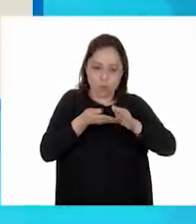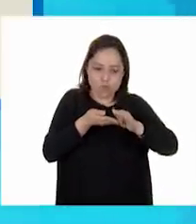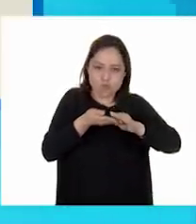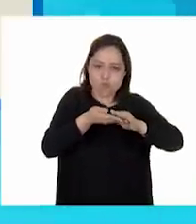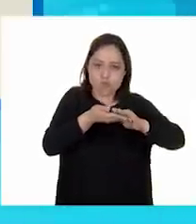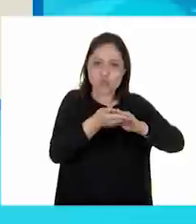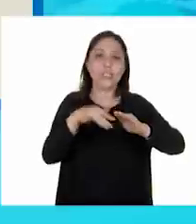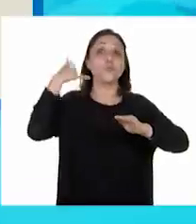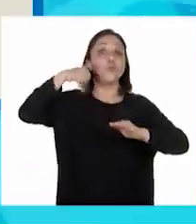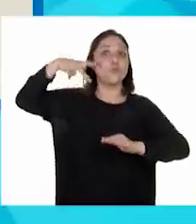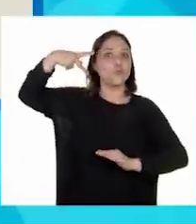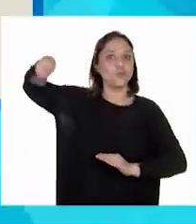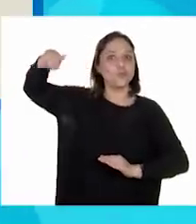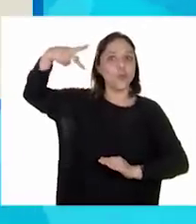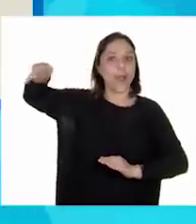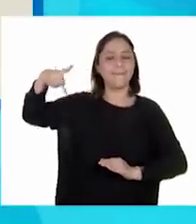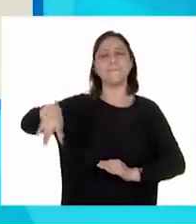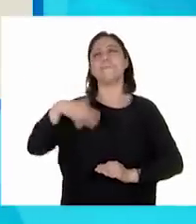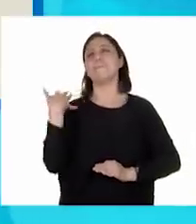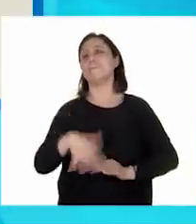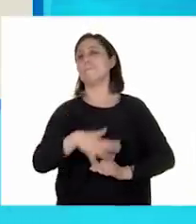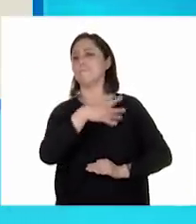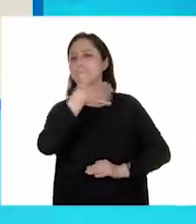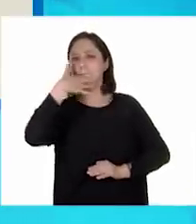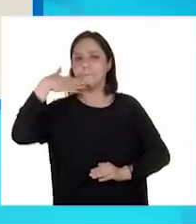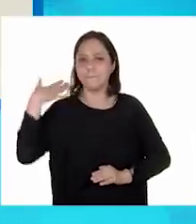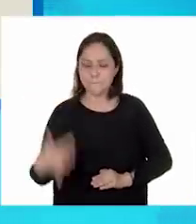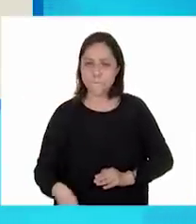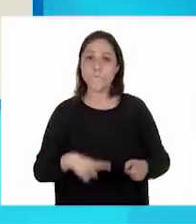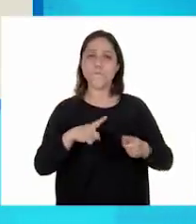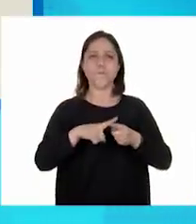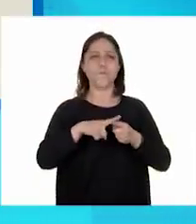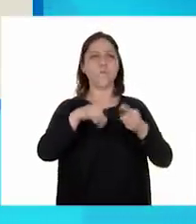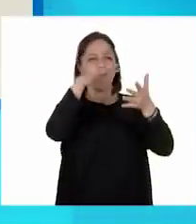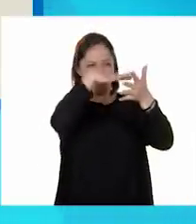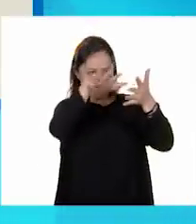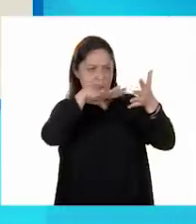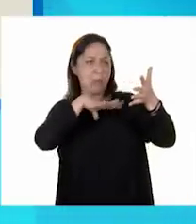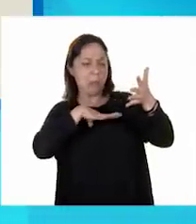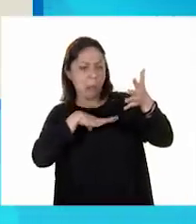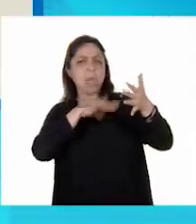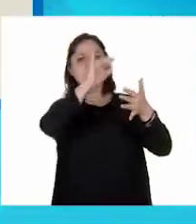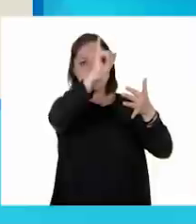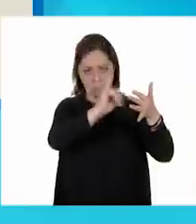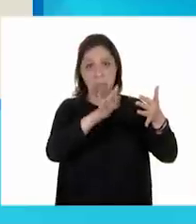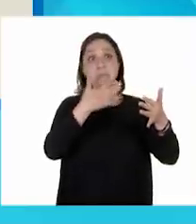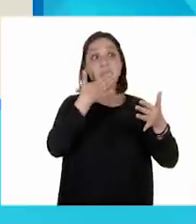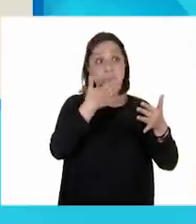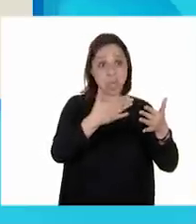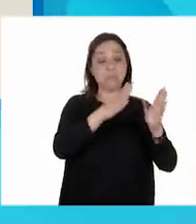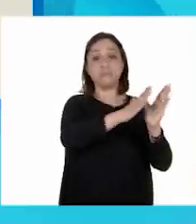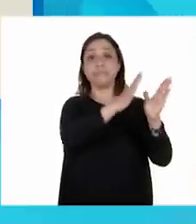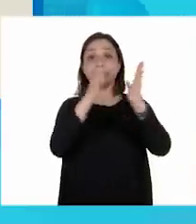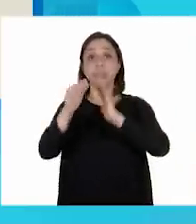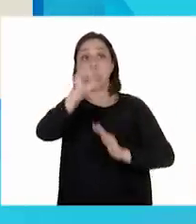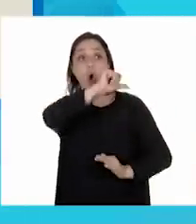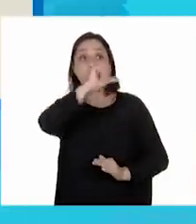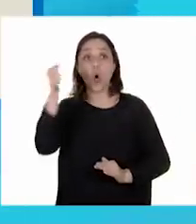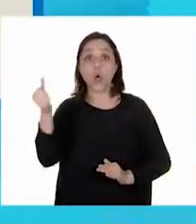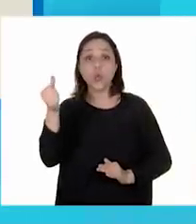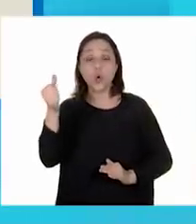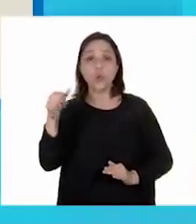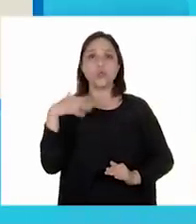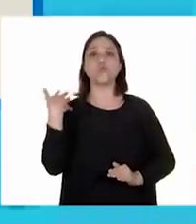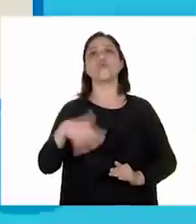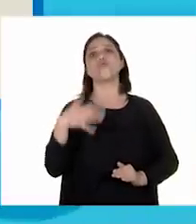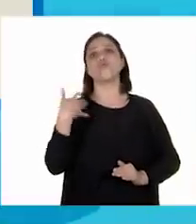comida yucateca, qué maravilla. El texto. El texto y la imagen. ¿La siguiente? La siguiente. Es que